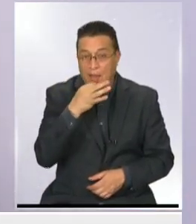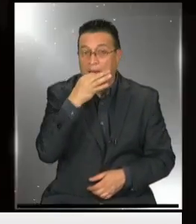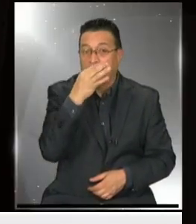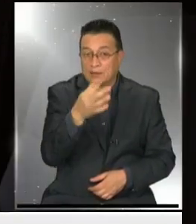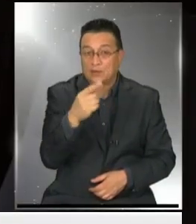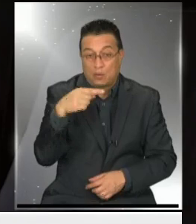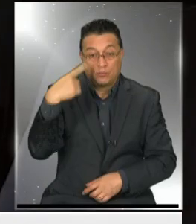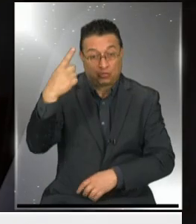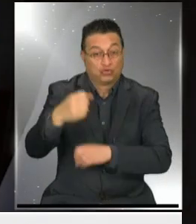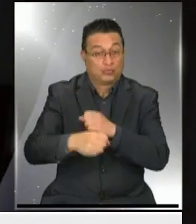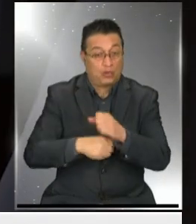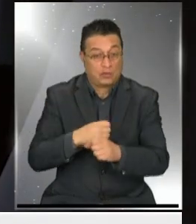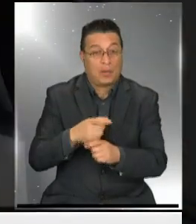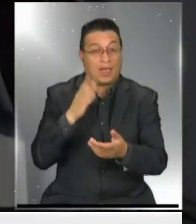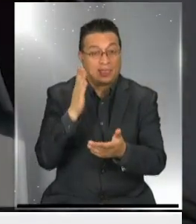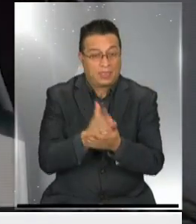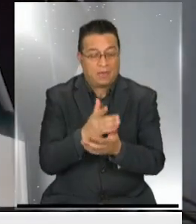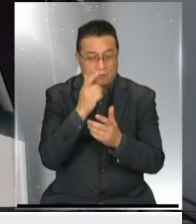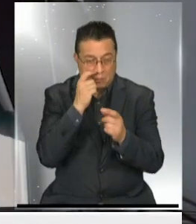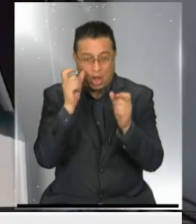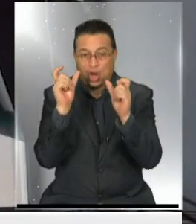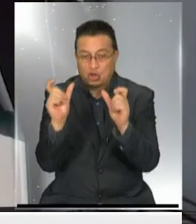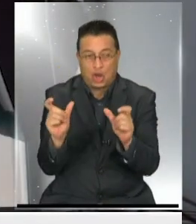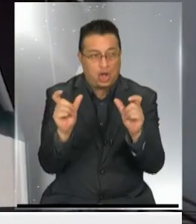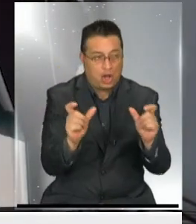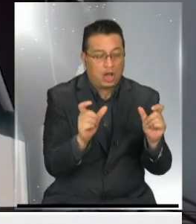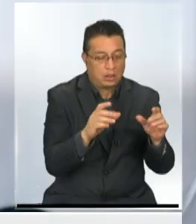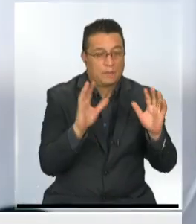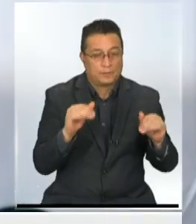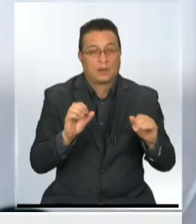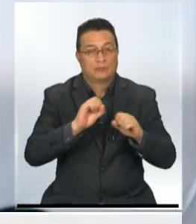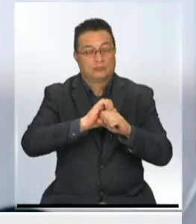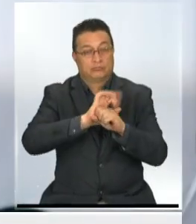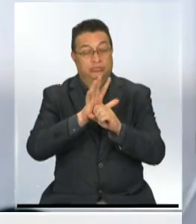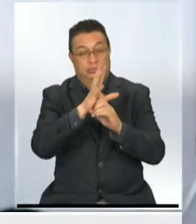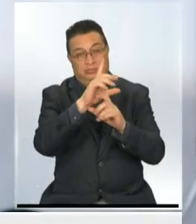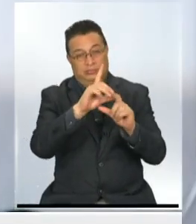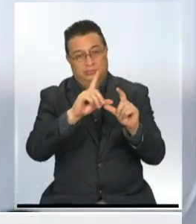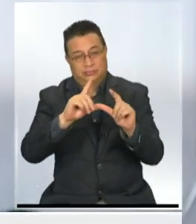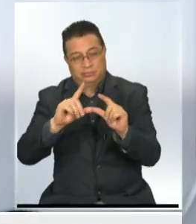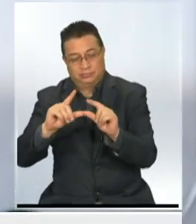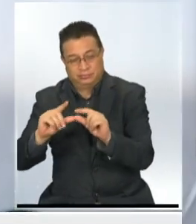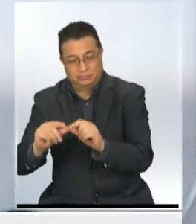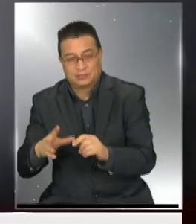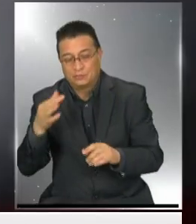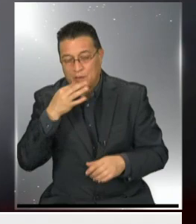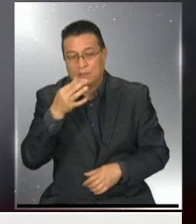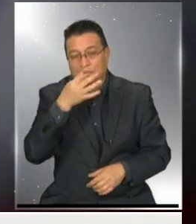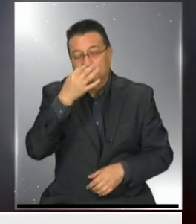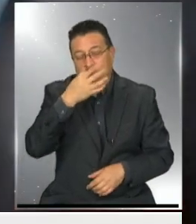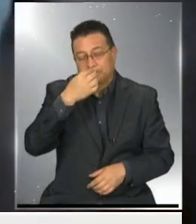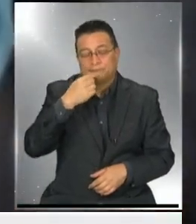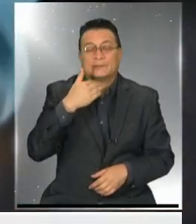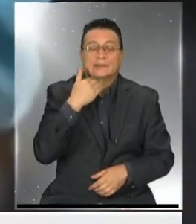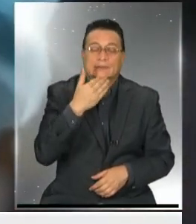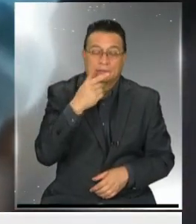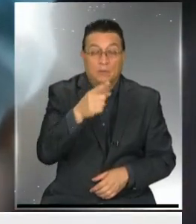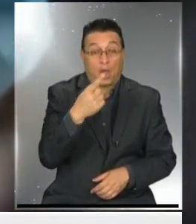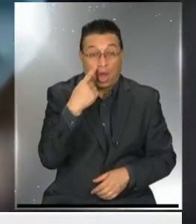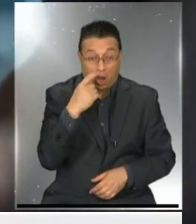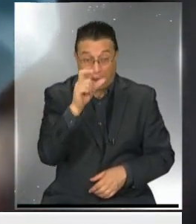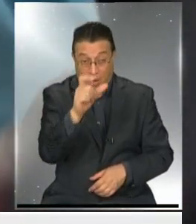que el próximo año esto debería estar más o menos controlado, que esto va a ser una endemia, la pandemia va a ser como una gripe, ¿no? Lo dice un hombre que tiene